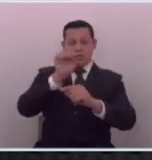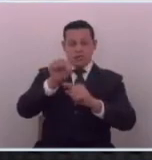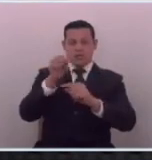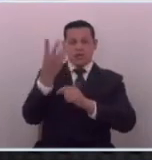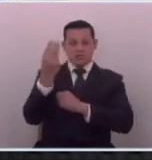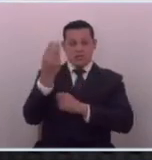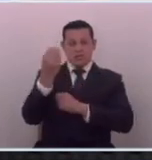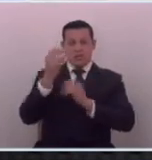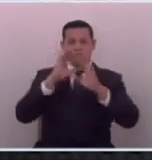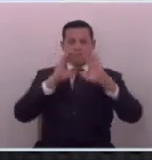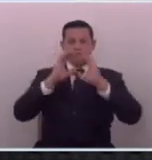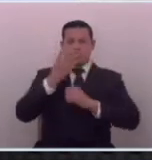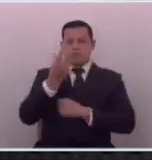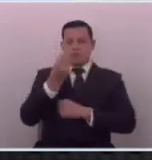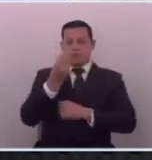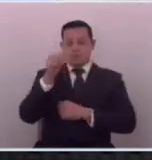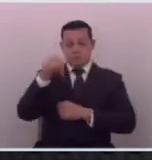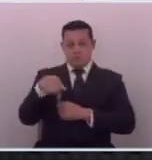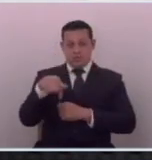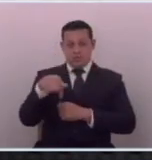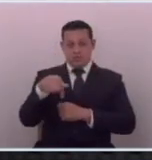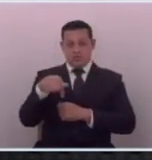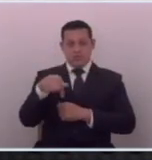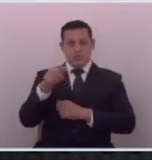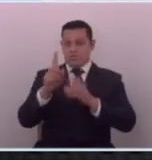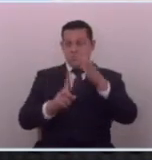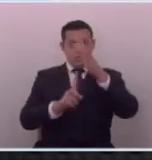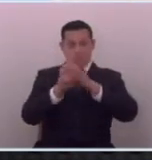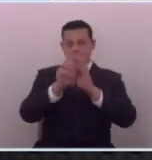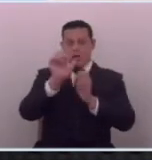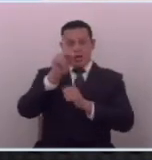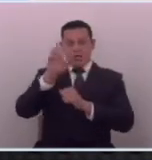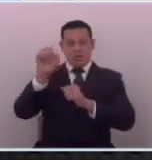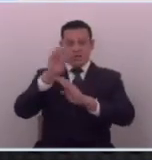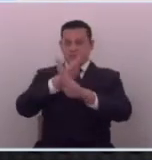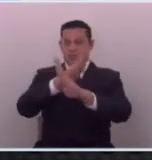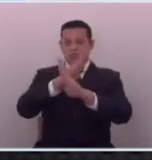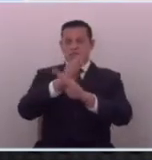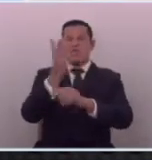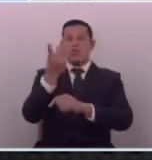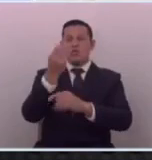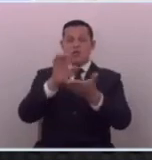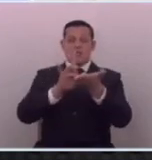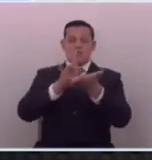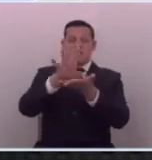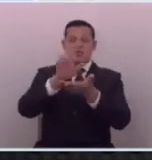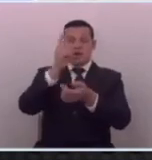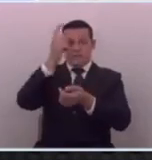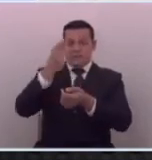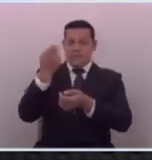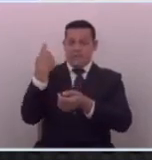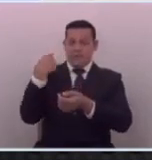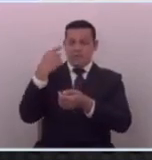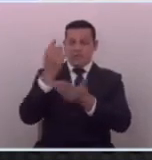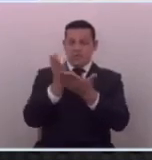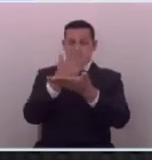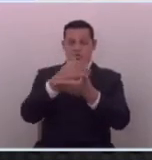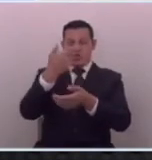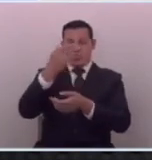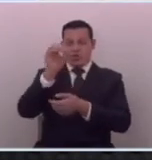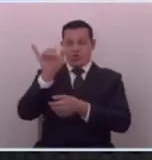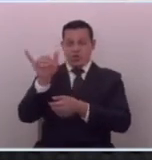es el gran miedo de los periodistas y ahí no está APES protegiendo a los periodistas ¿cuántos periodistas han echado el mes pasado en el diario de hoy?